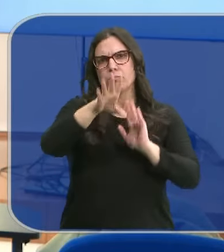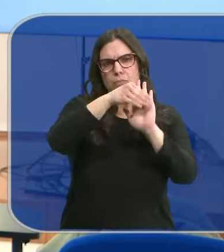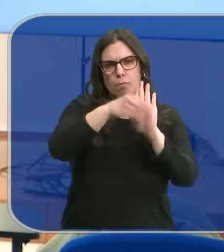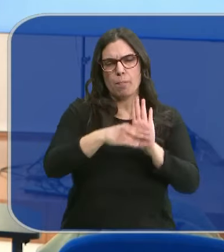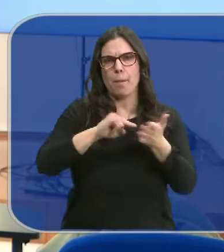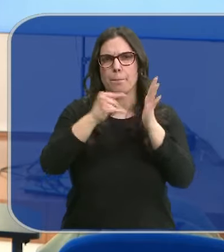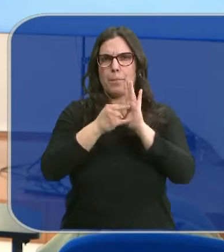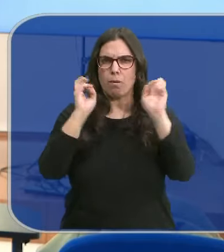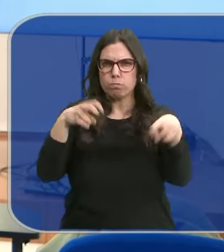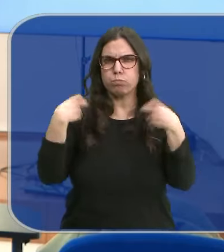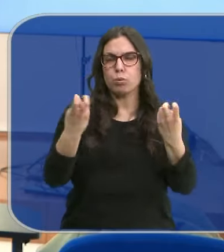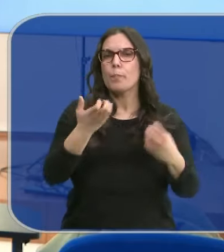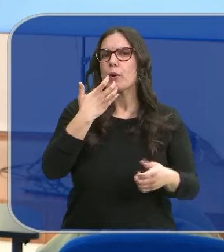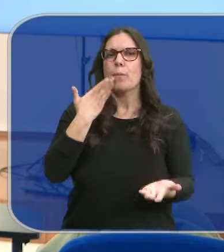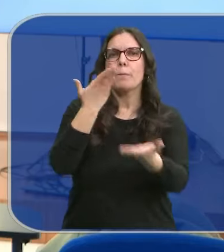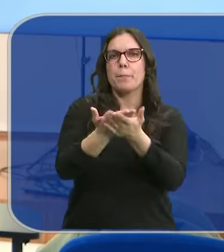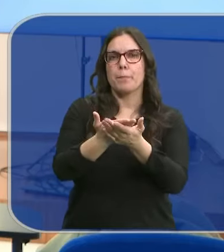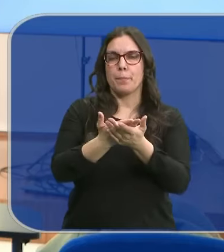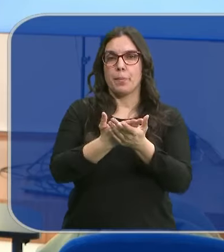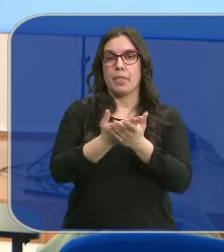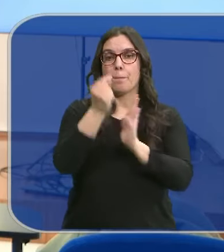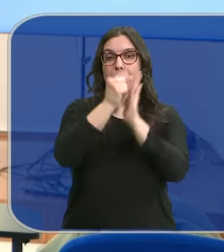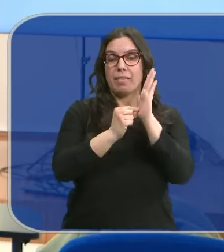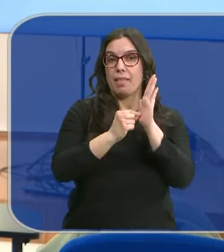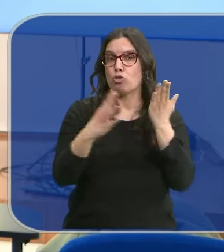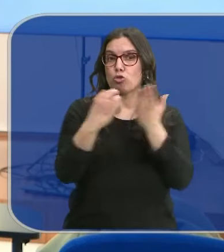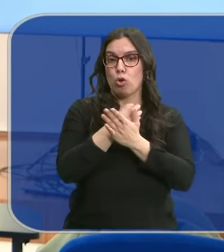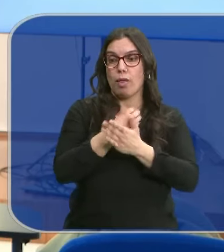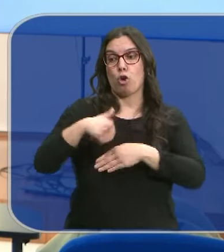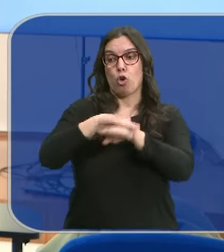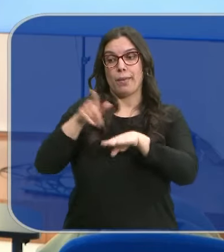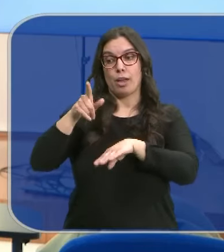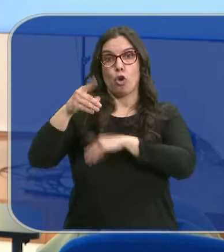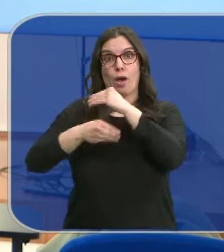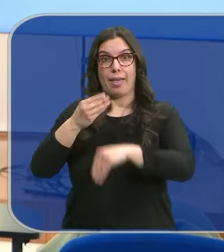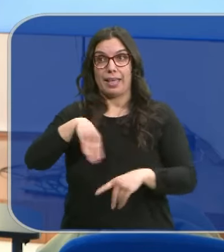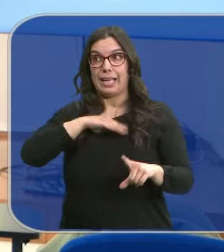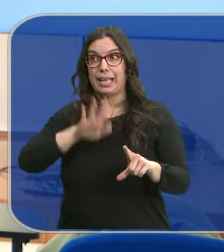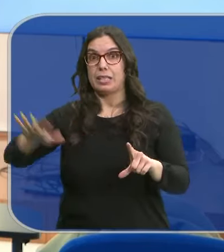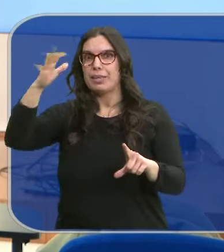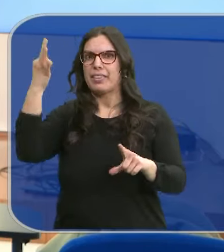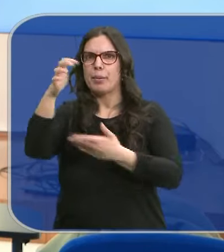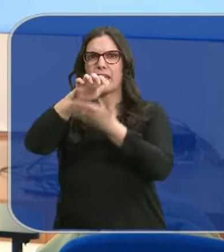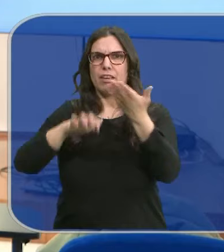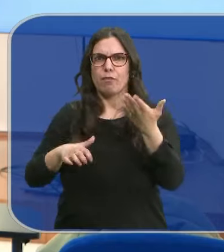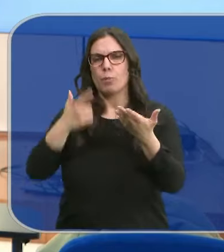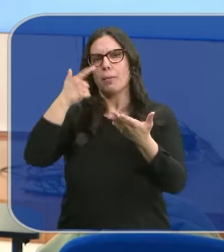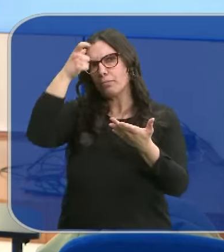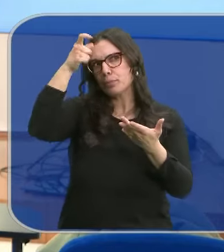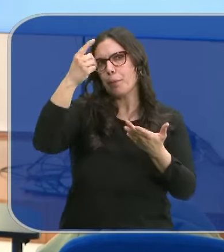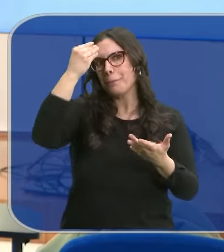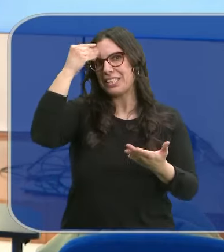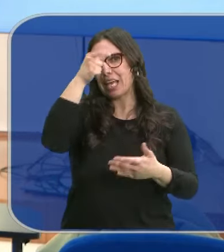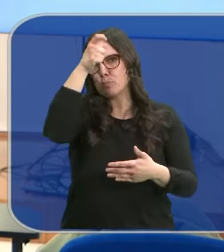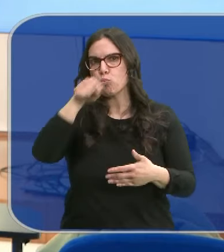un plan de choque en el que, por ejemplo, piden que todas las medidas que se tomen desde el gobierno central tengan un informe de ruralidad.